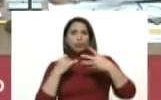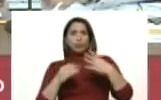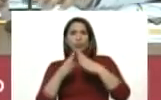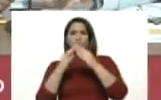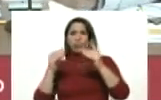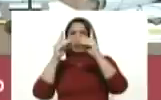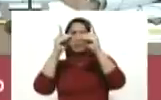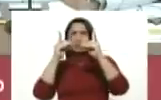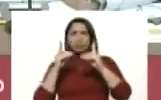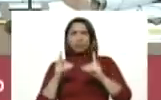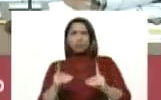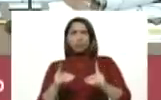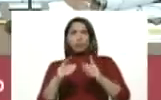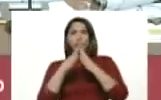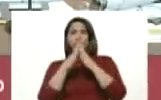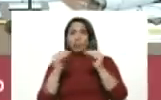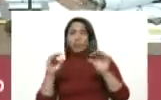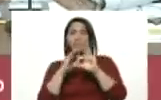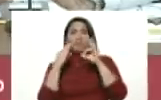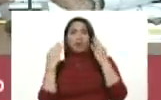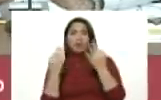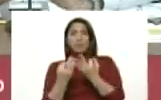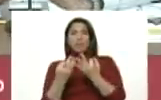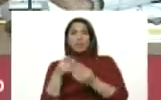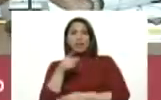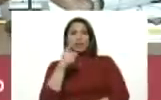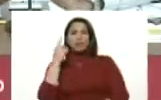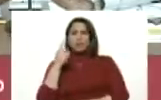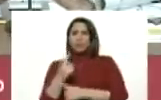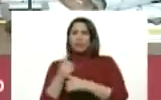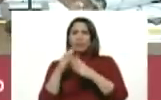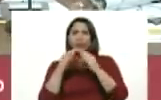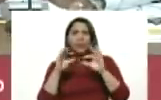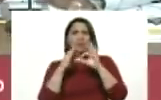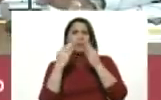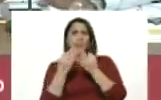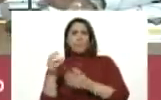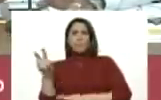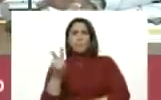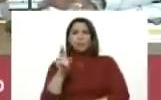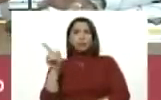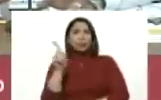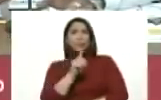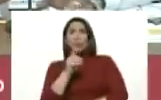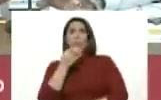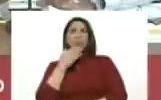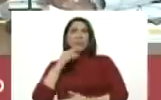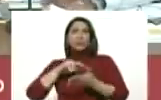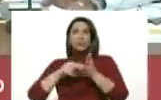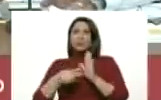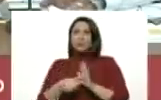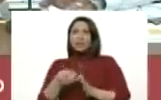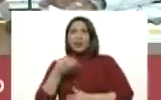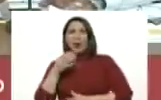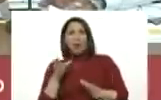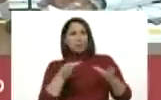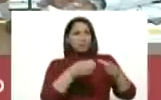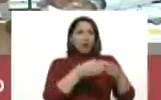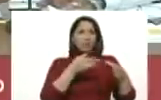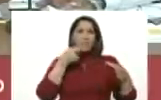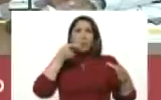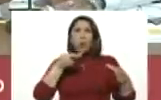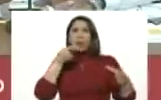decisiones. A toda la familia. Esto tiene que ver con toda la familia venezolana. Esto no tiene que ver con partidos políticos.